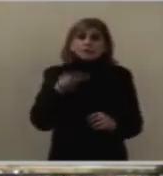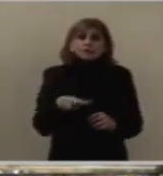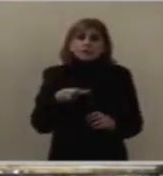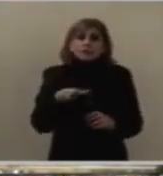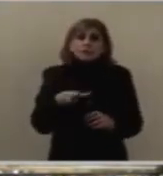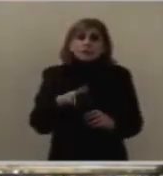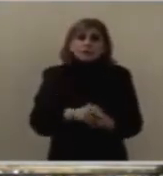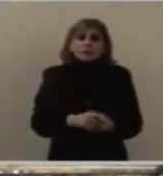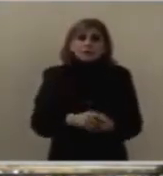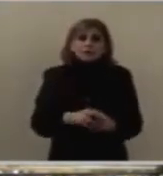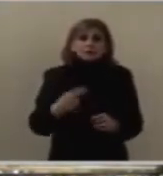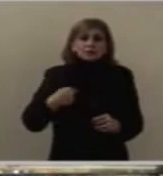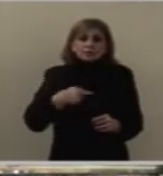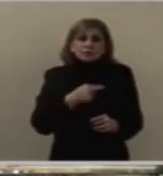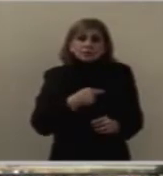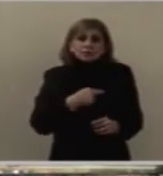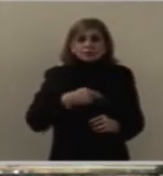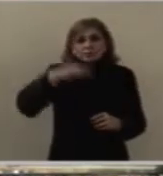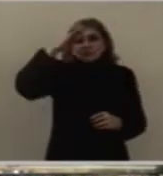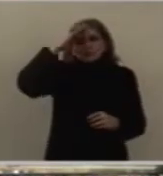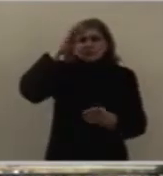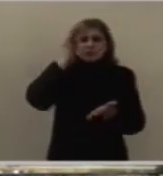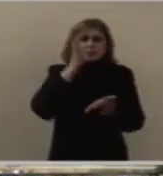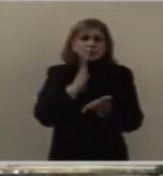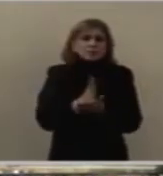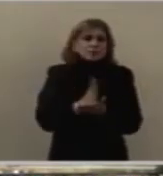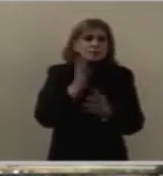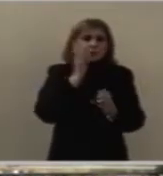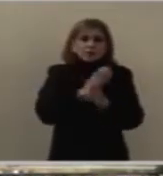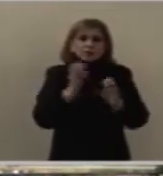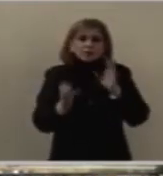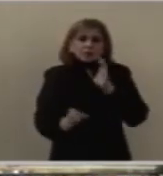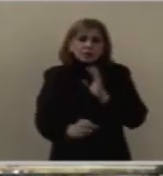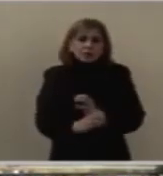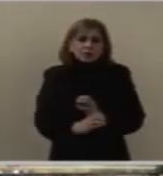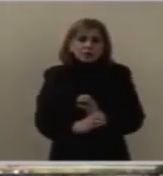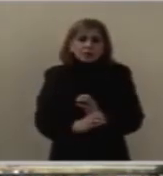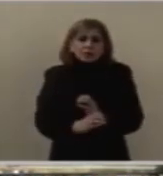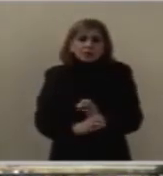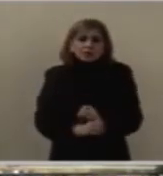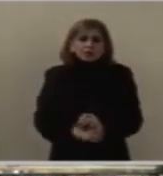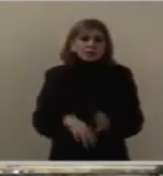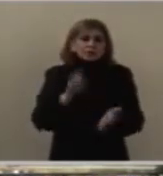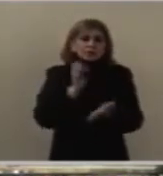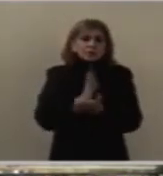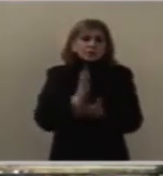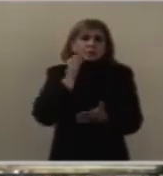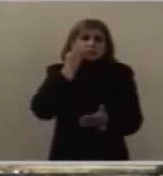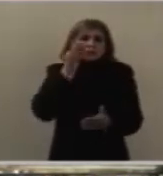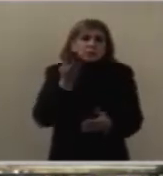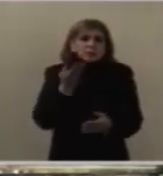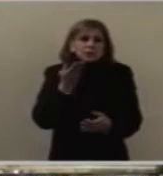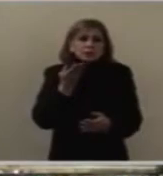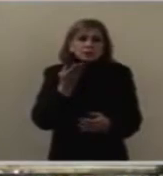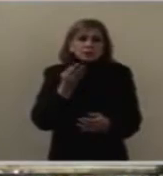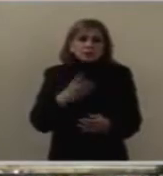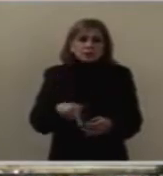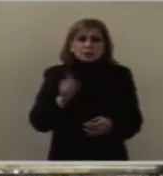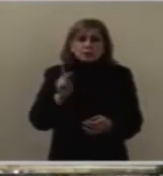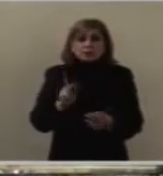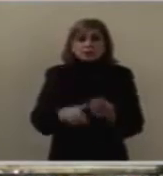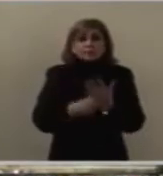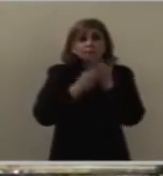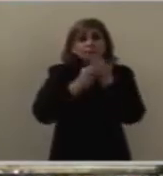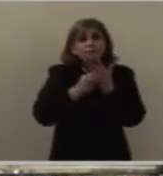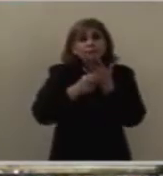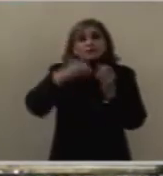si soy materialista, si sólo miro estas realidades, la palabra de Cristo